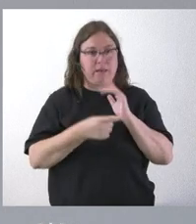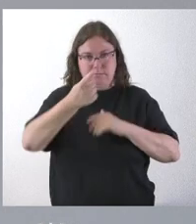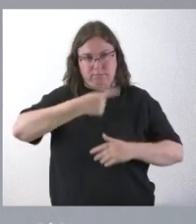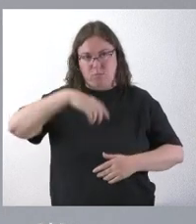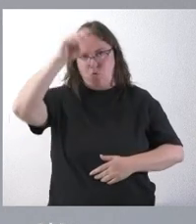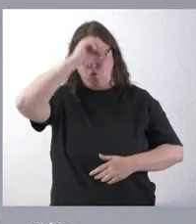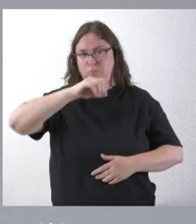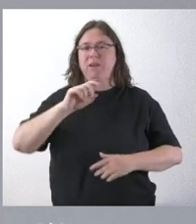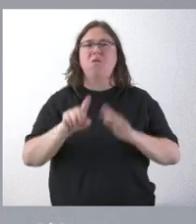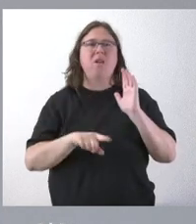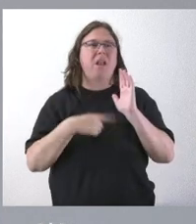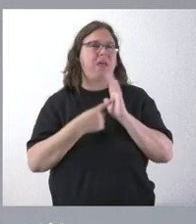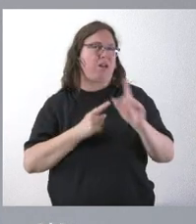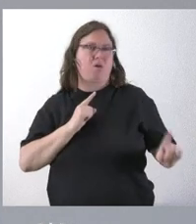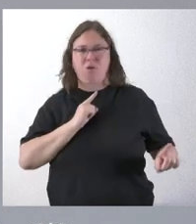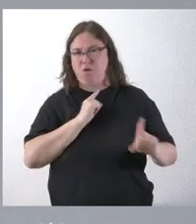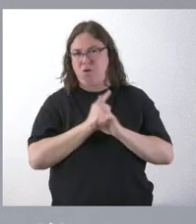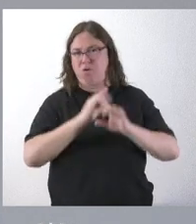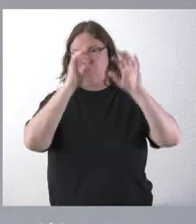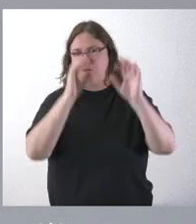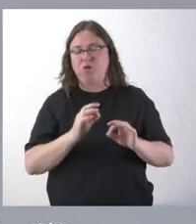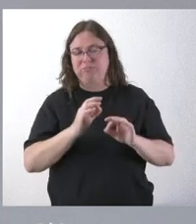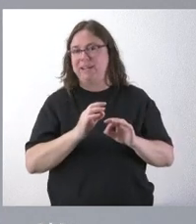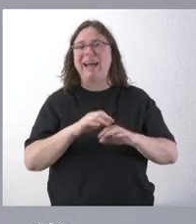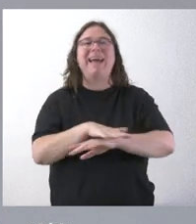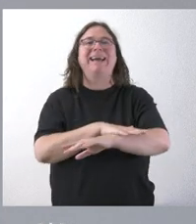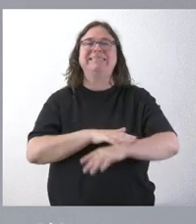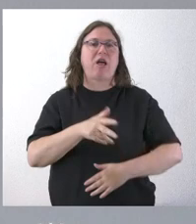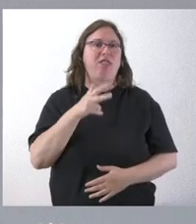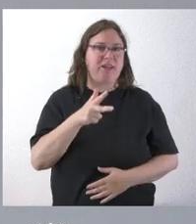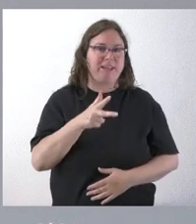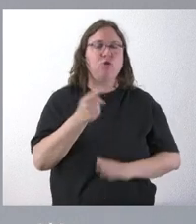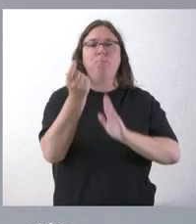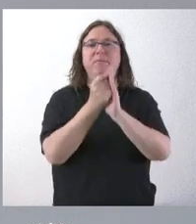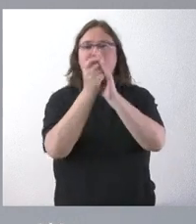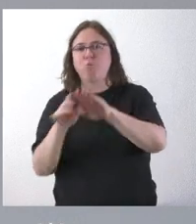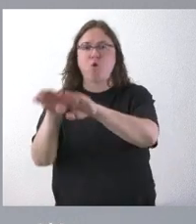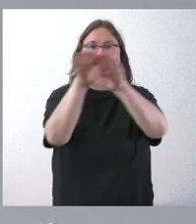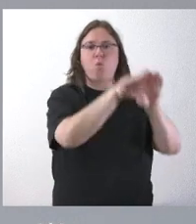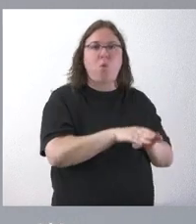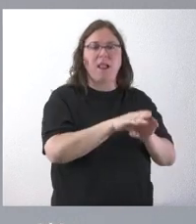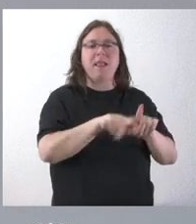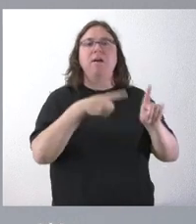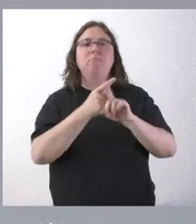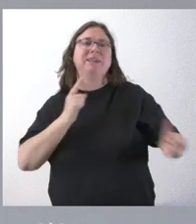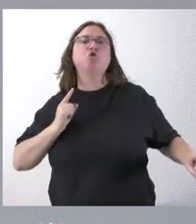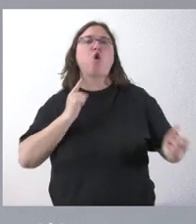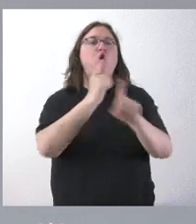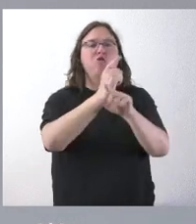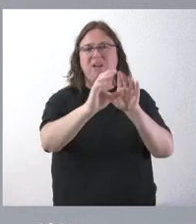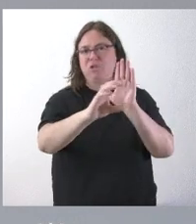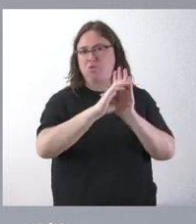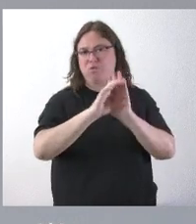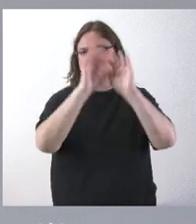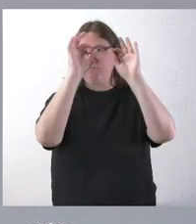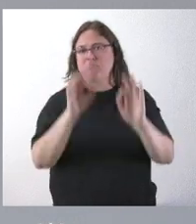regional, vulnera flagrantemente el Estado de Derecho, el principio de igualdad y ataca a la Constitución de una manera